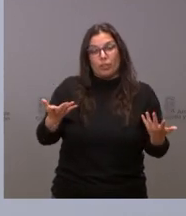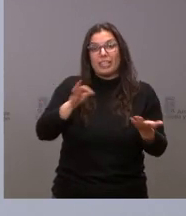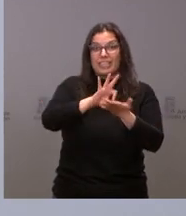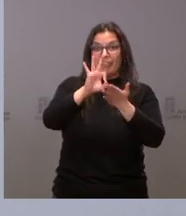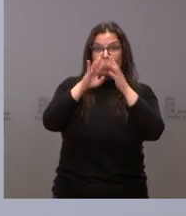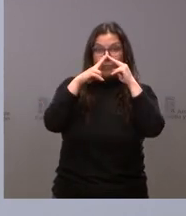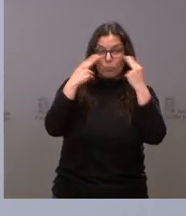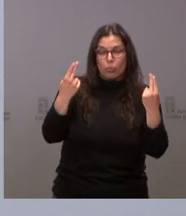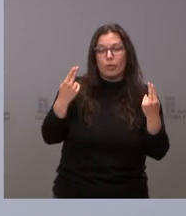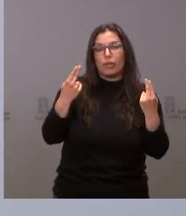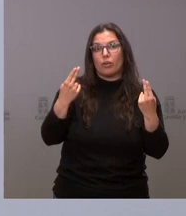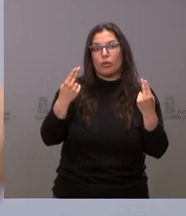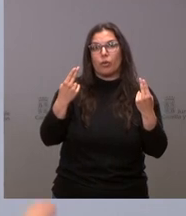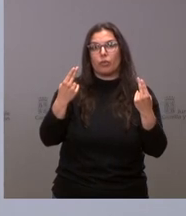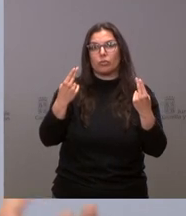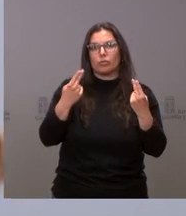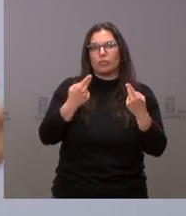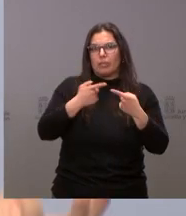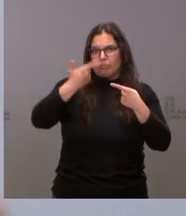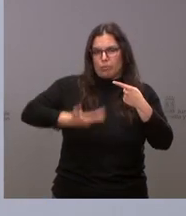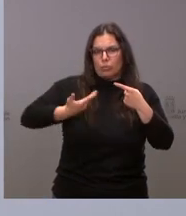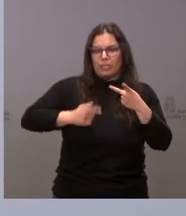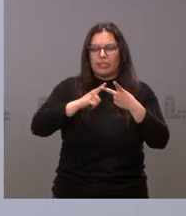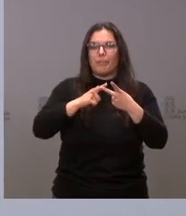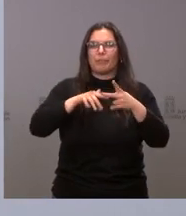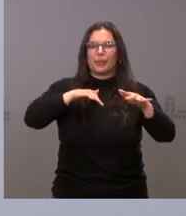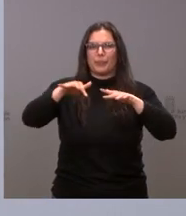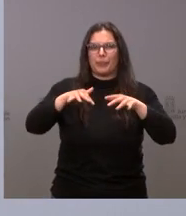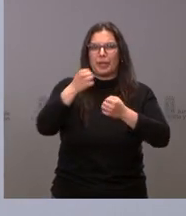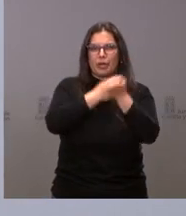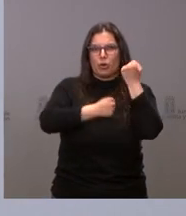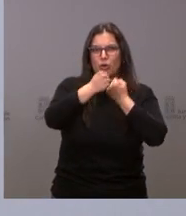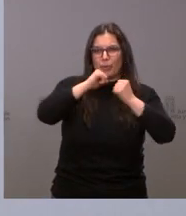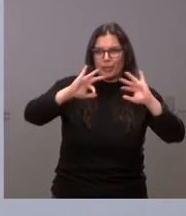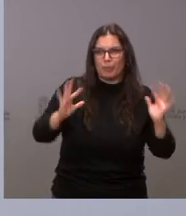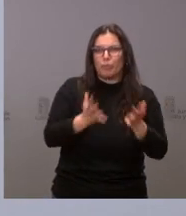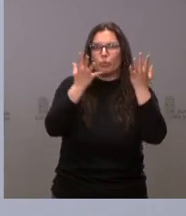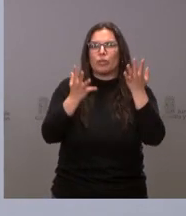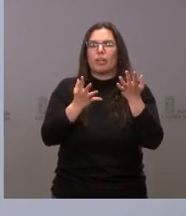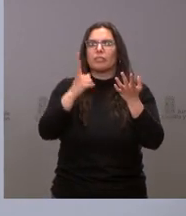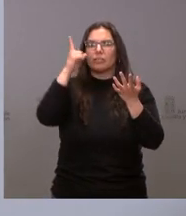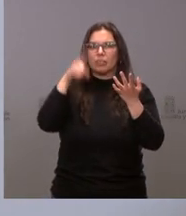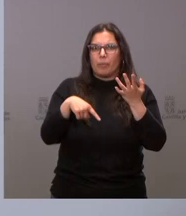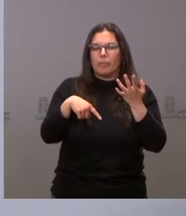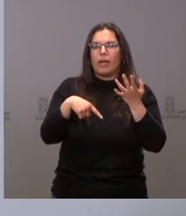públicos serán un eje la actividad económica y el impulso de la actividad económica será otro eje